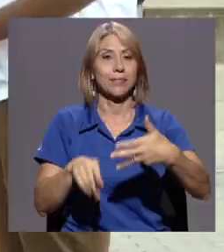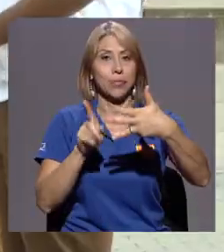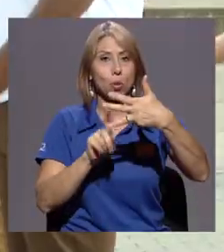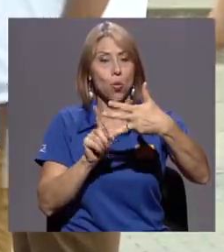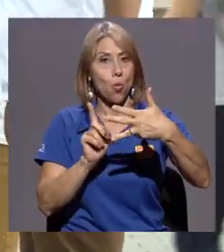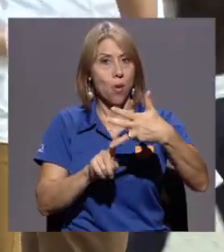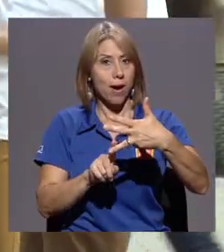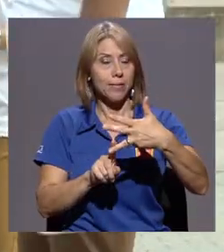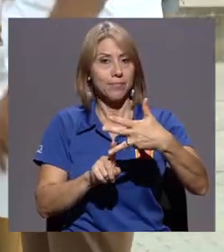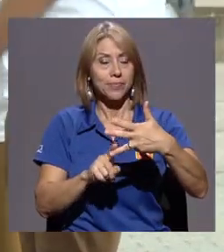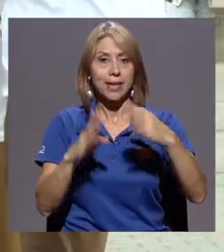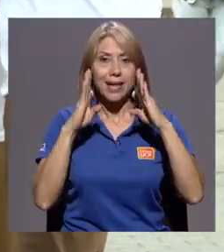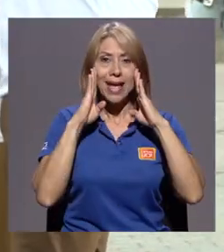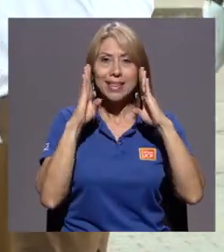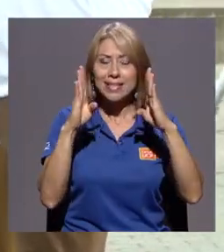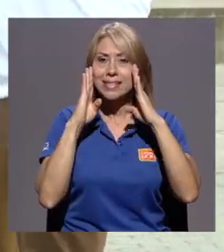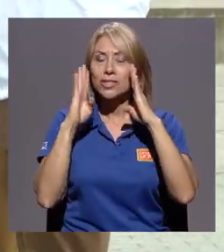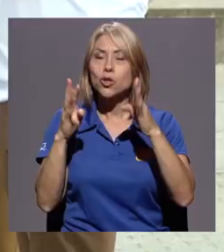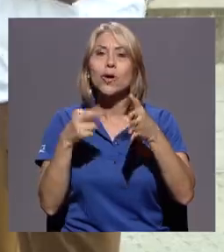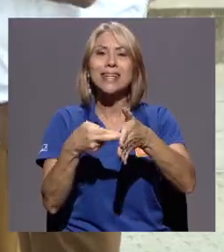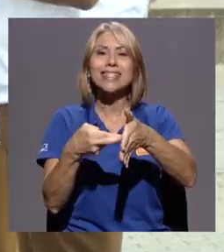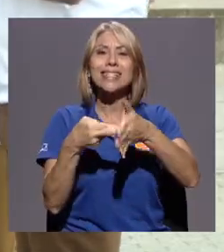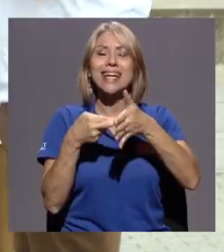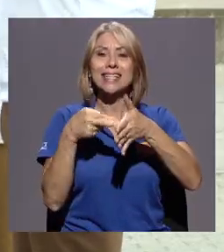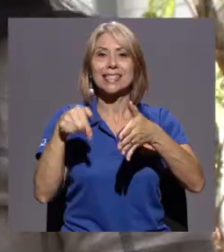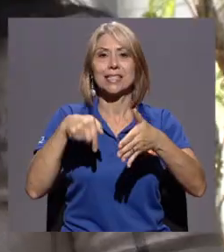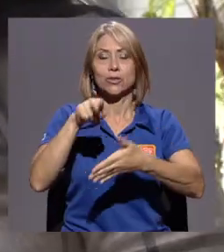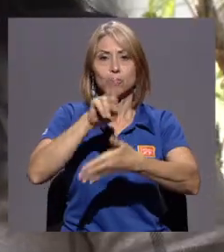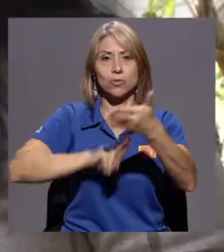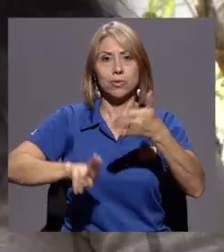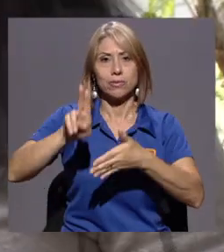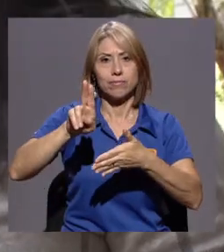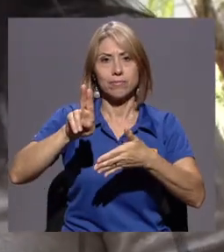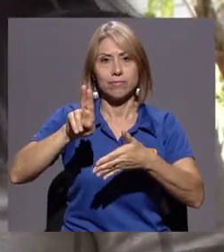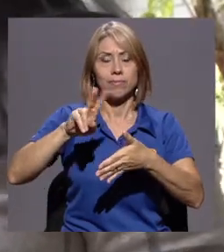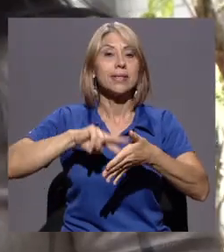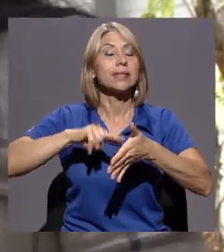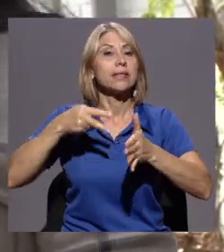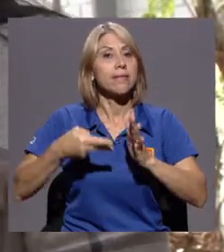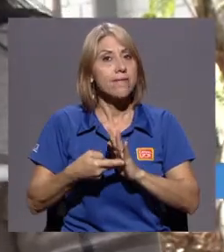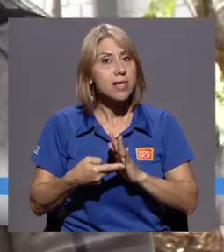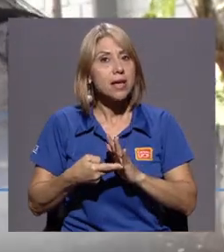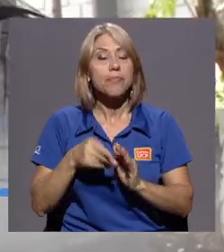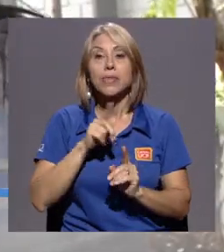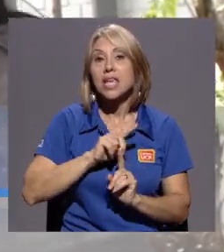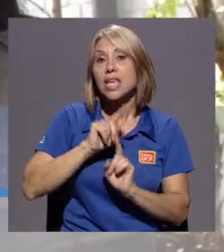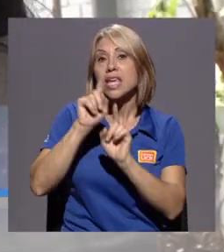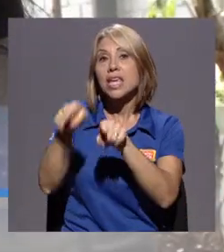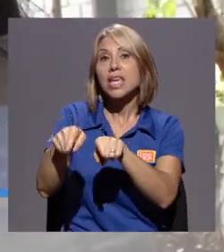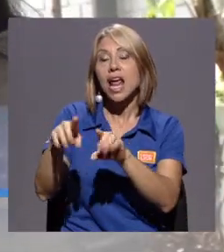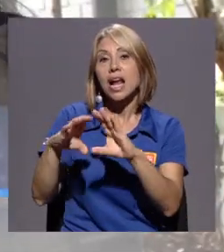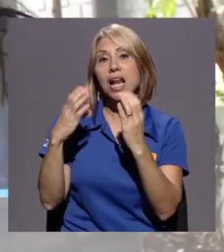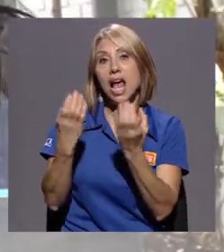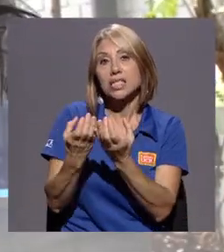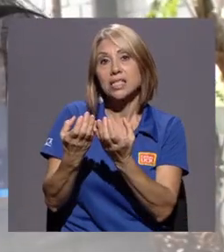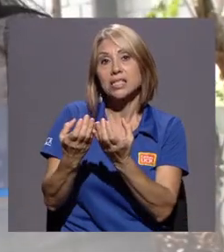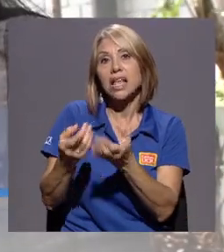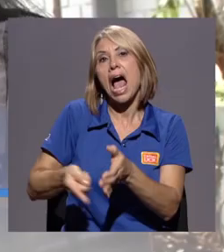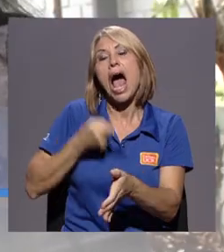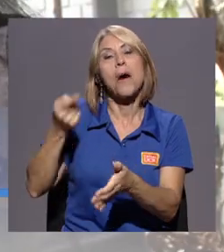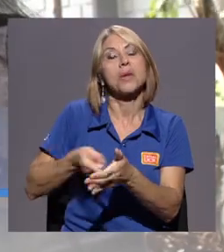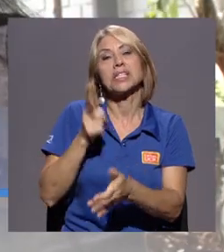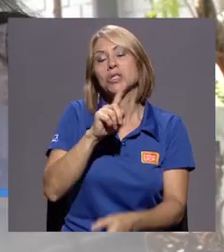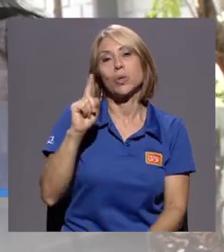daría es prestar atención a los requerimientos propios de la U. Es decir, ir a clases, aunque en algunos momentos no sea